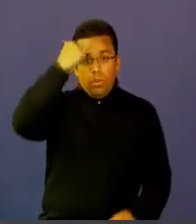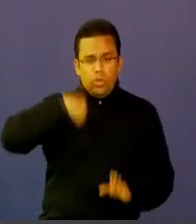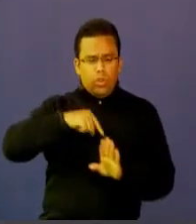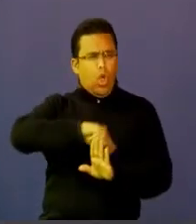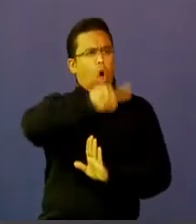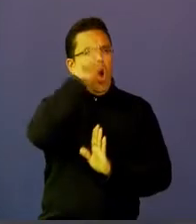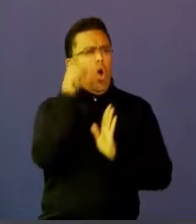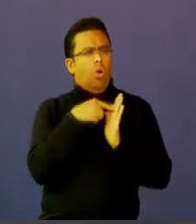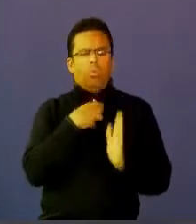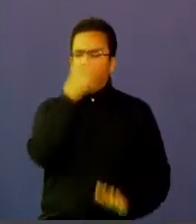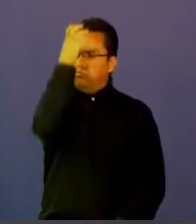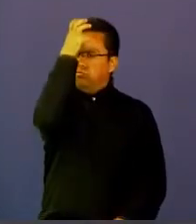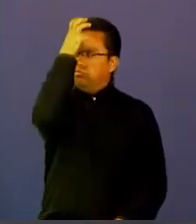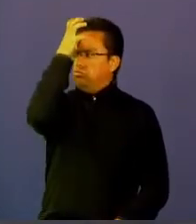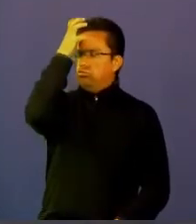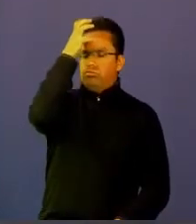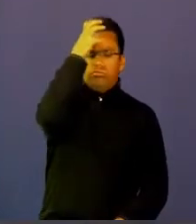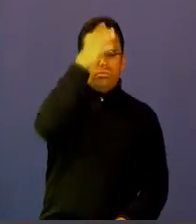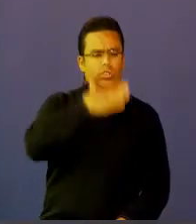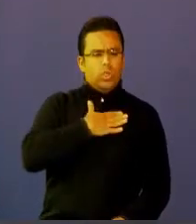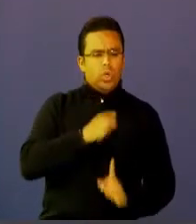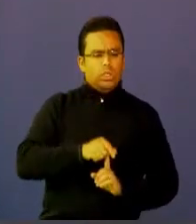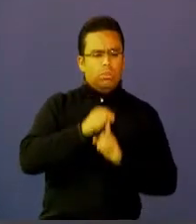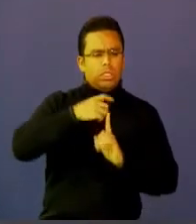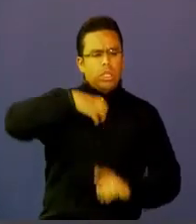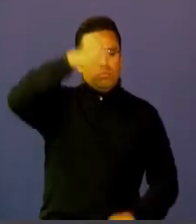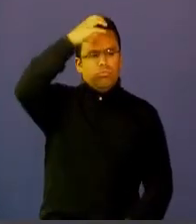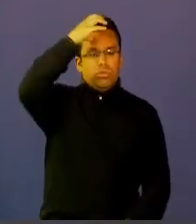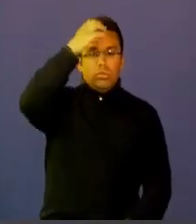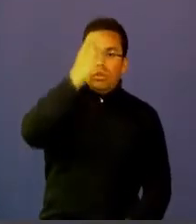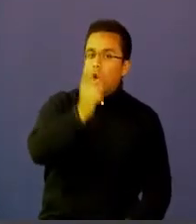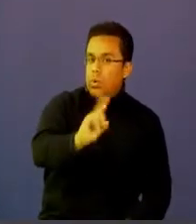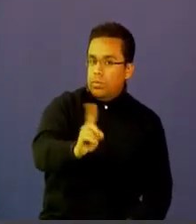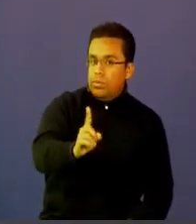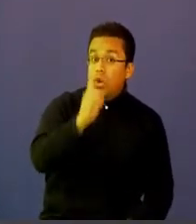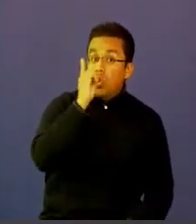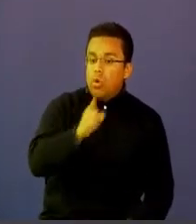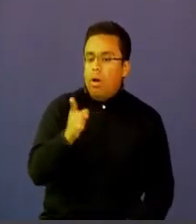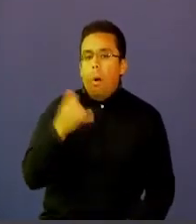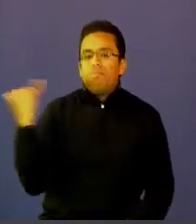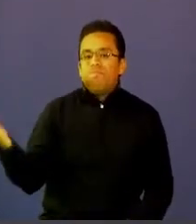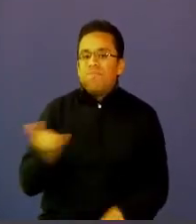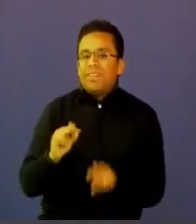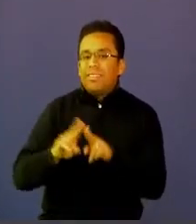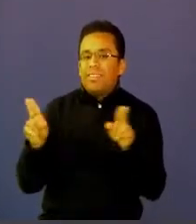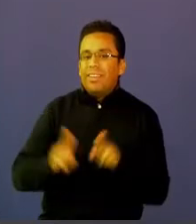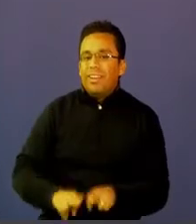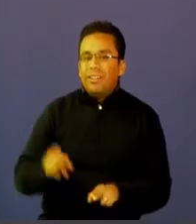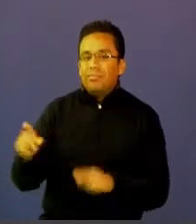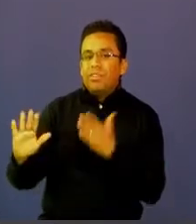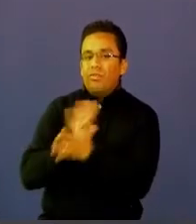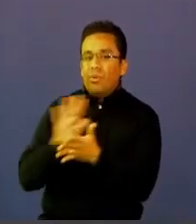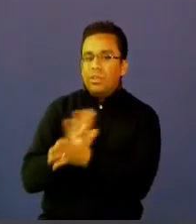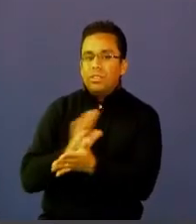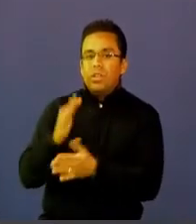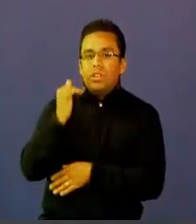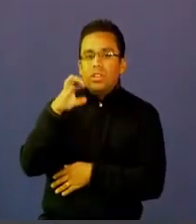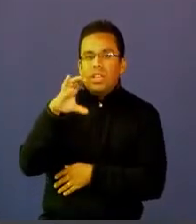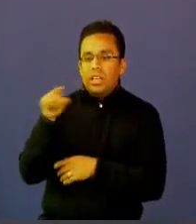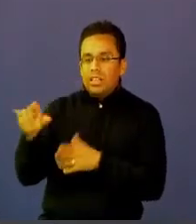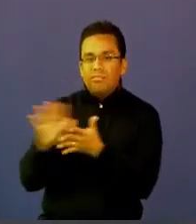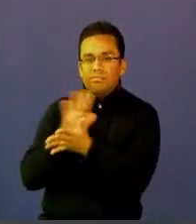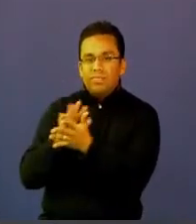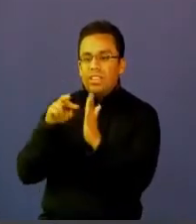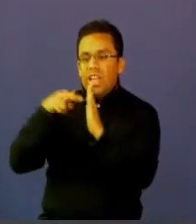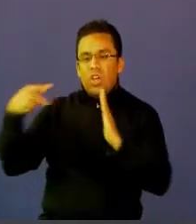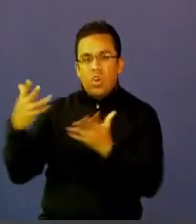conocimiento y que es exclusivo con su información. Gracias al uso de tecnologías de la información y las comunicaciones. Y gracias a la internet, el